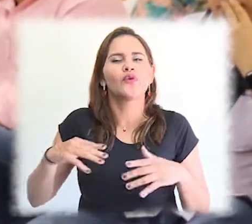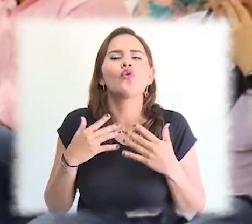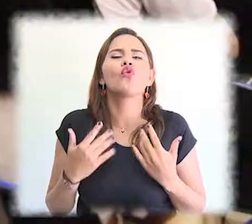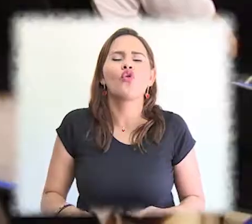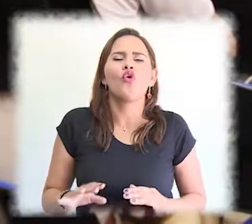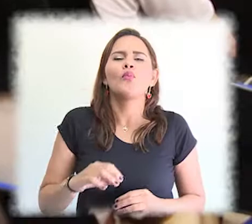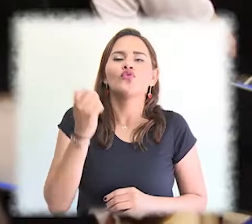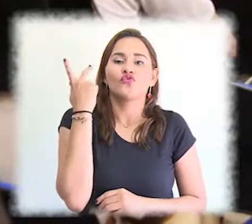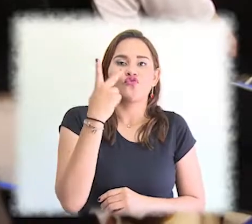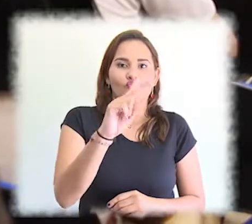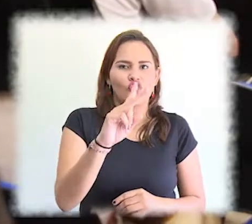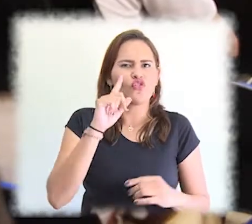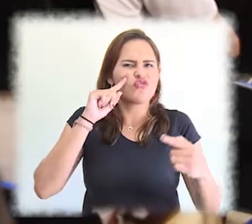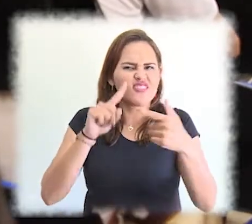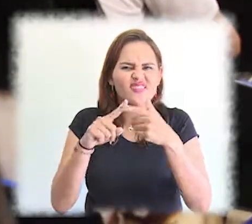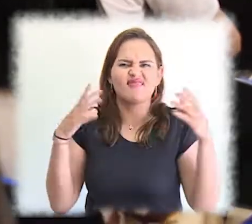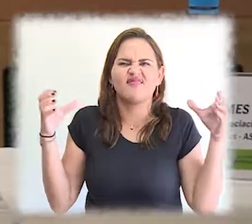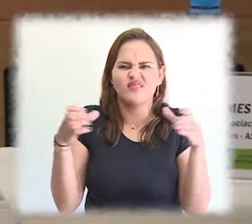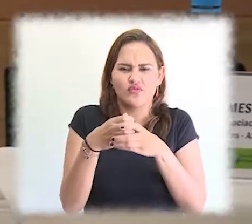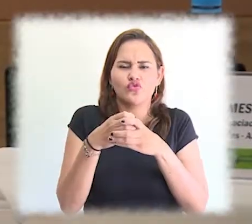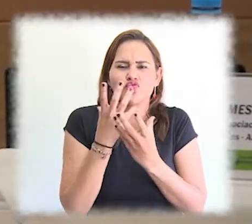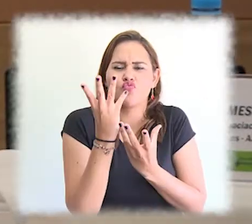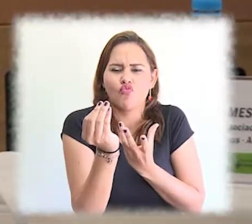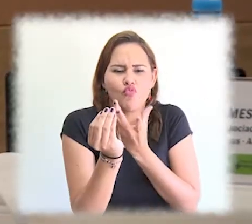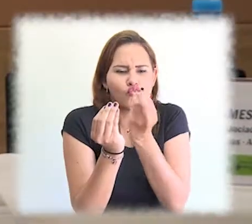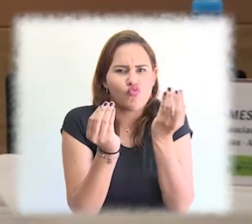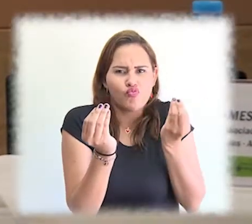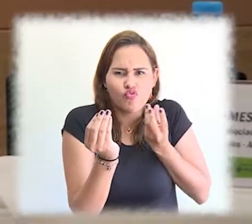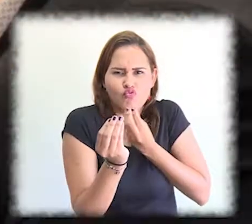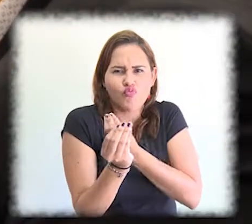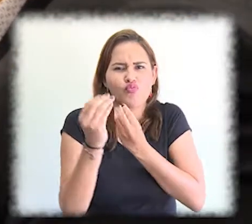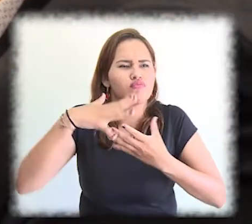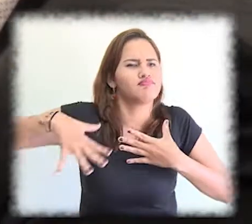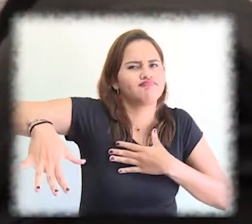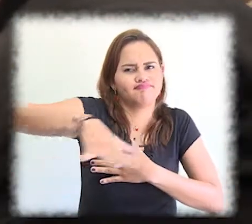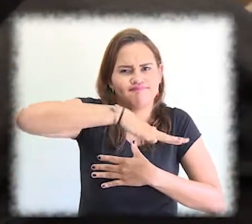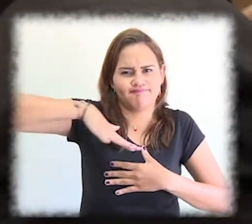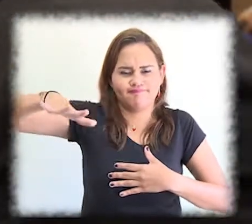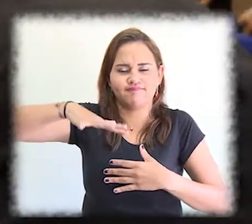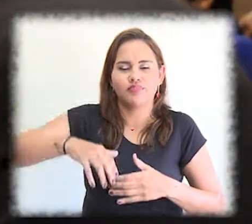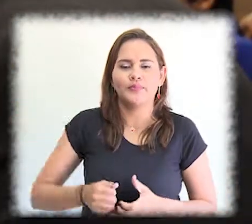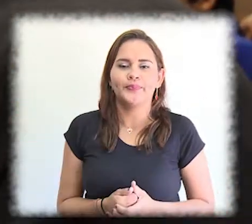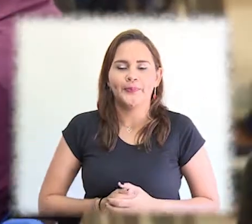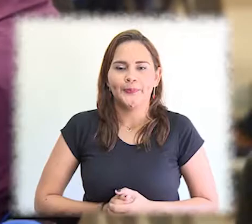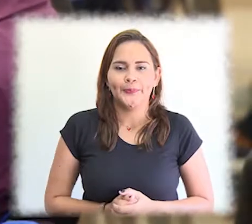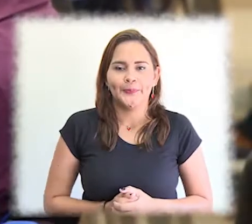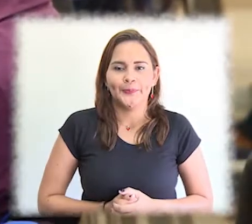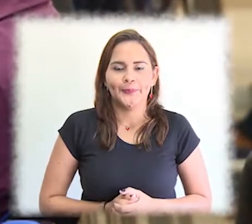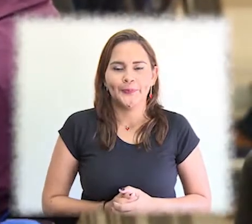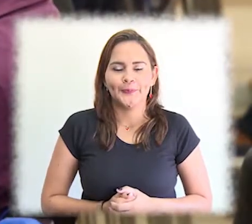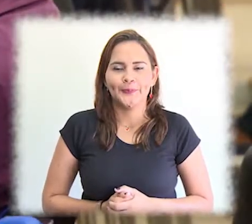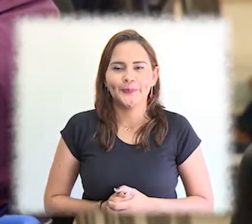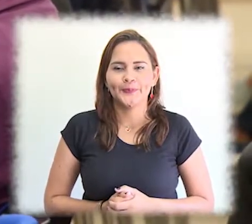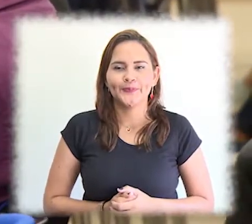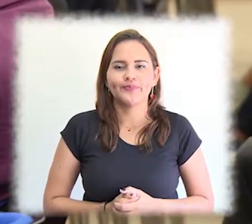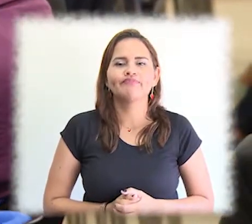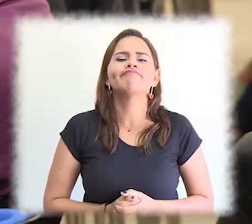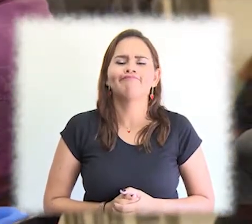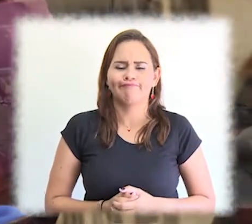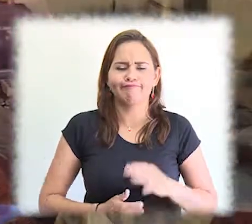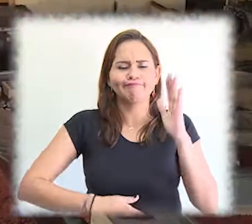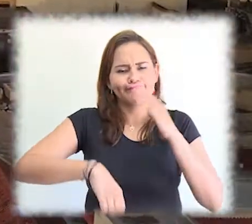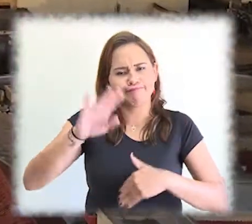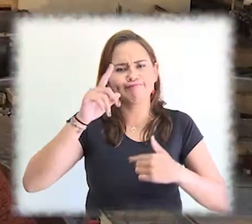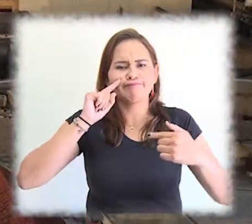investigadores urbanas y regionales. Esta Casa de Estudios Superiores fue sede del decimosegundo encuentro nacional de la Asociación Colombiana de